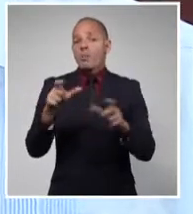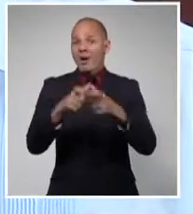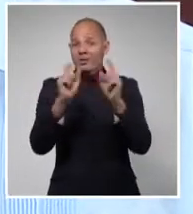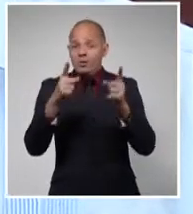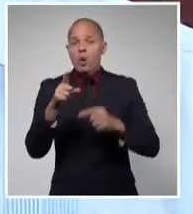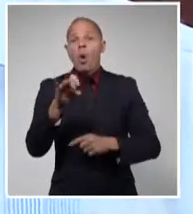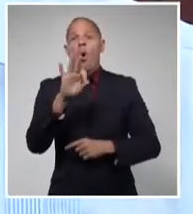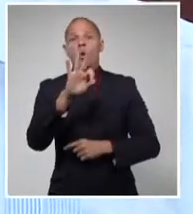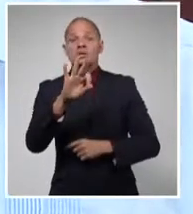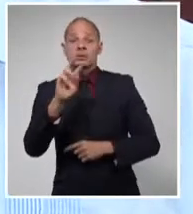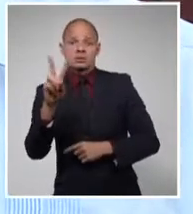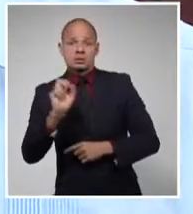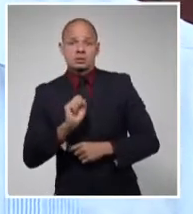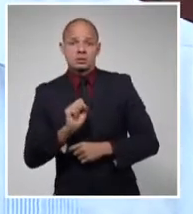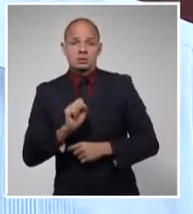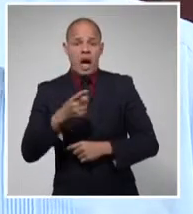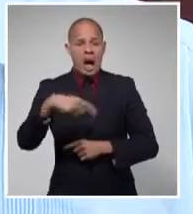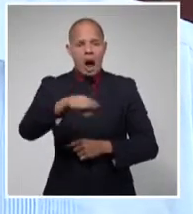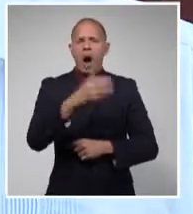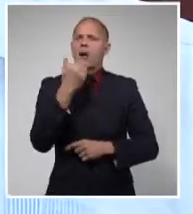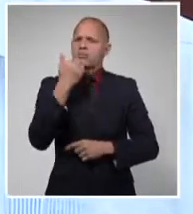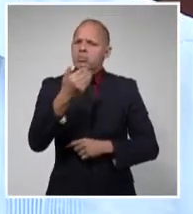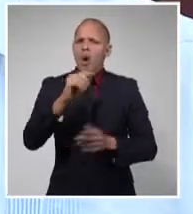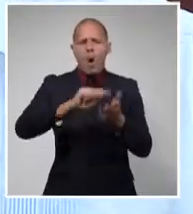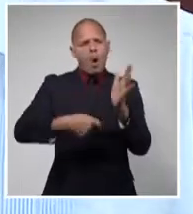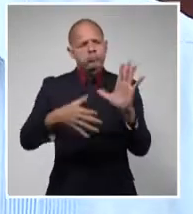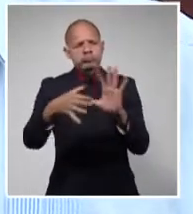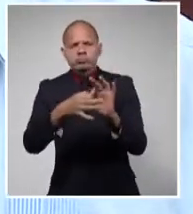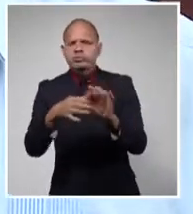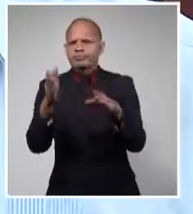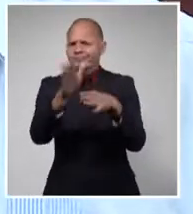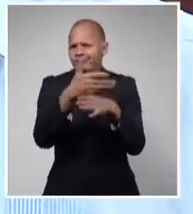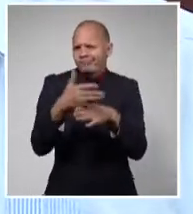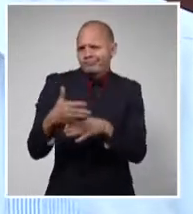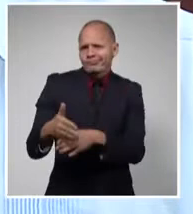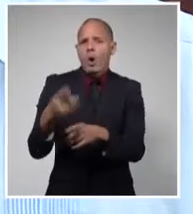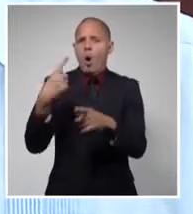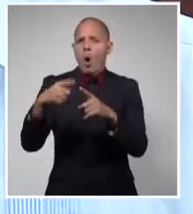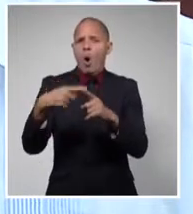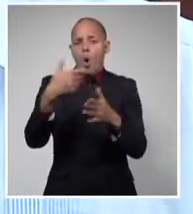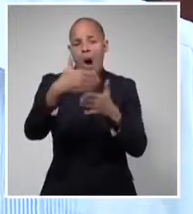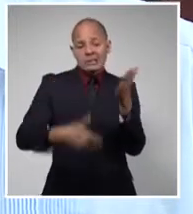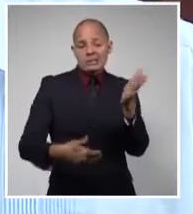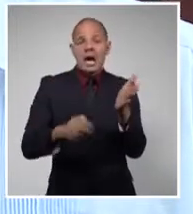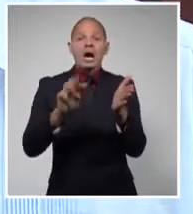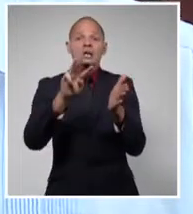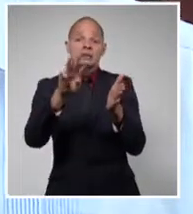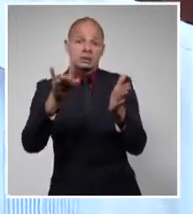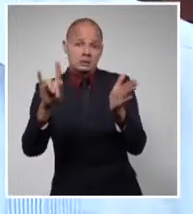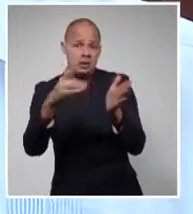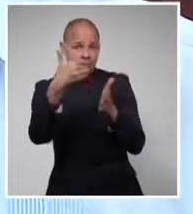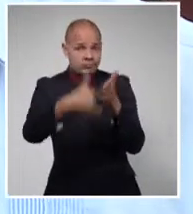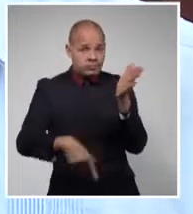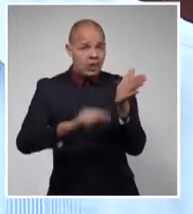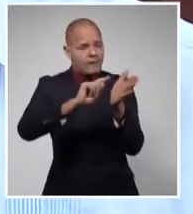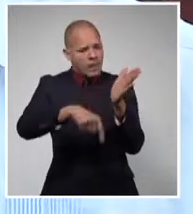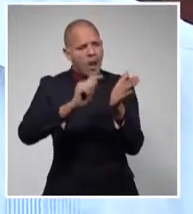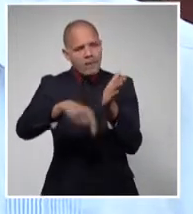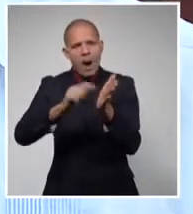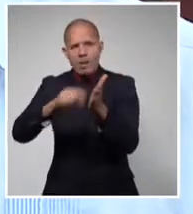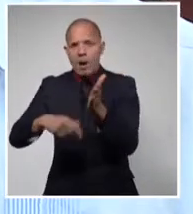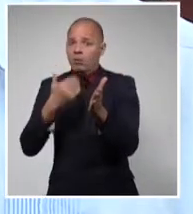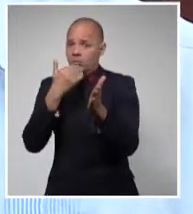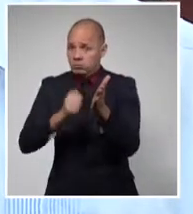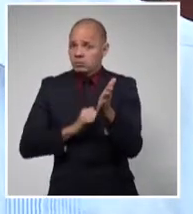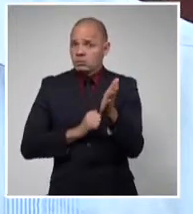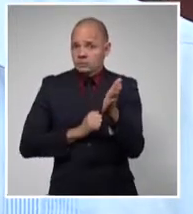grupo importante de convenios y contratos y algunas cartas de intención, en el número de 39 cartas de intención hemos firmado, y hemos